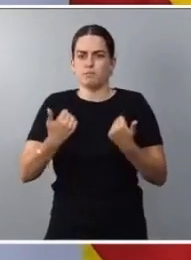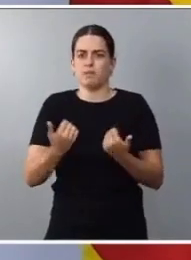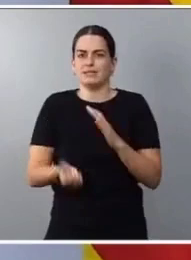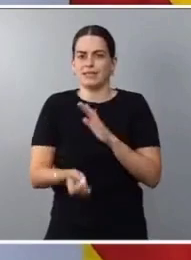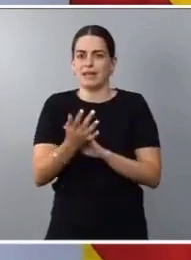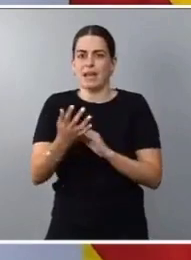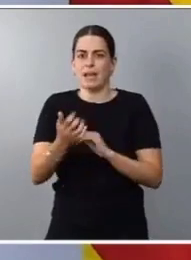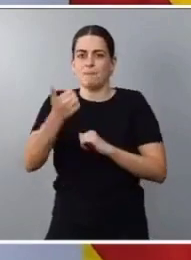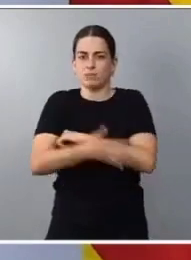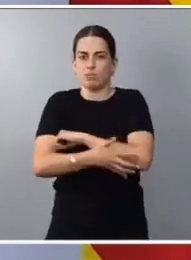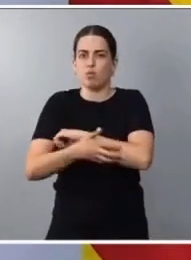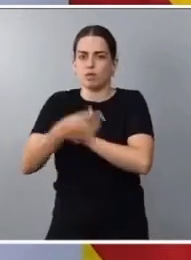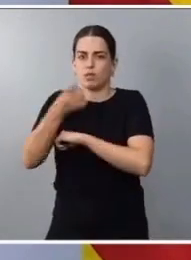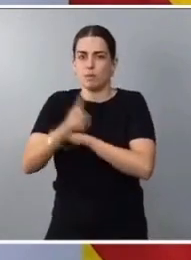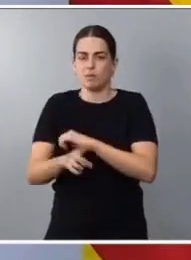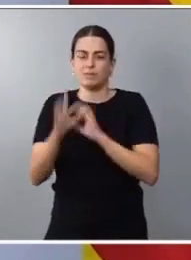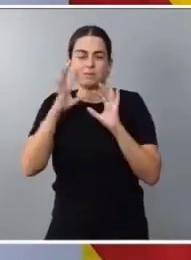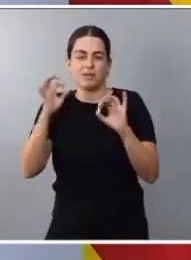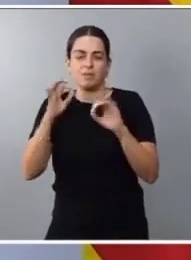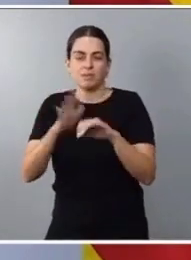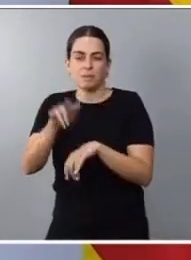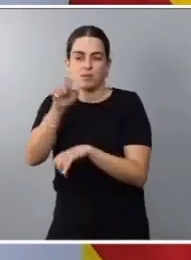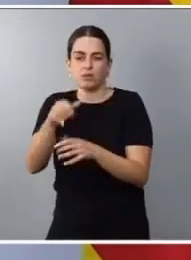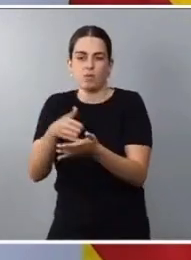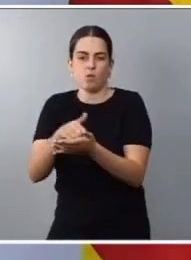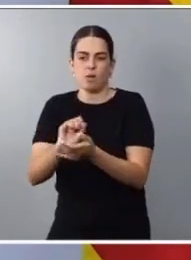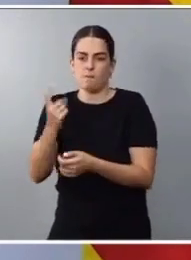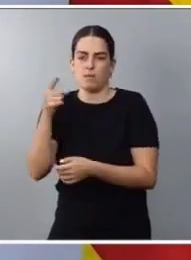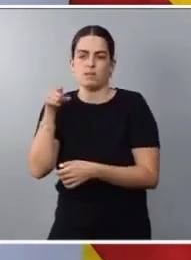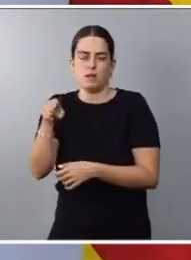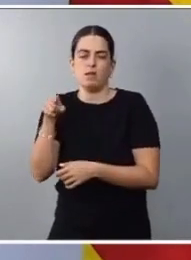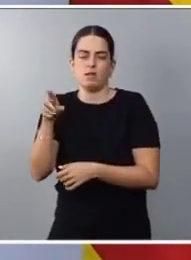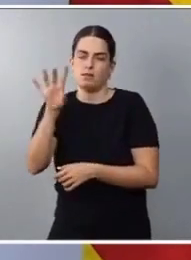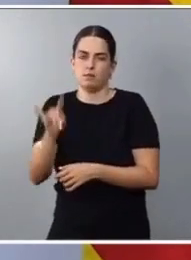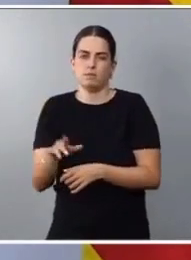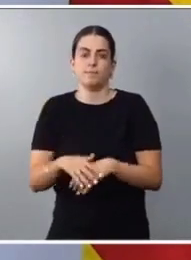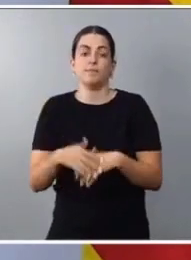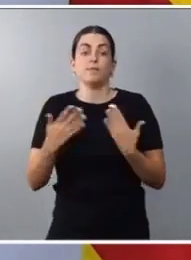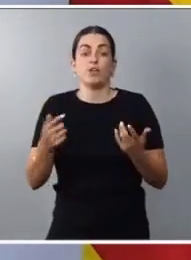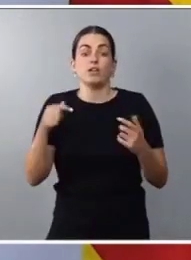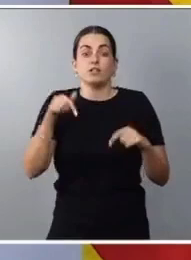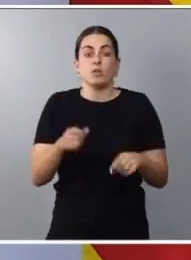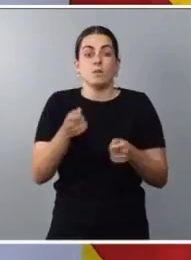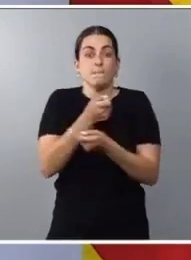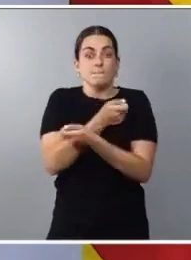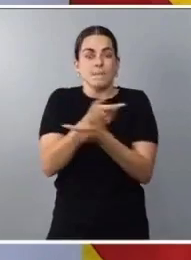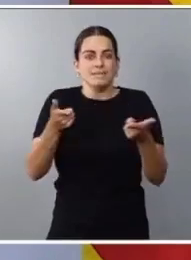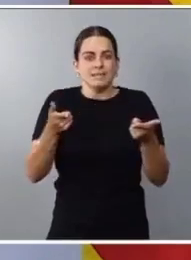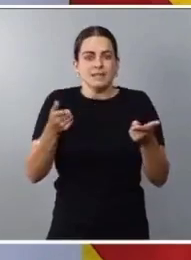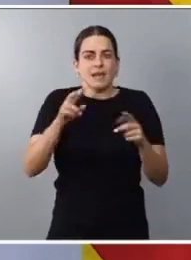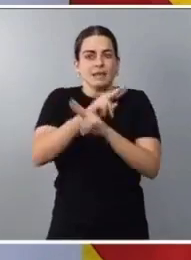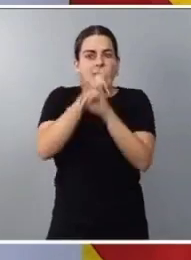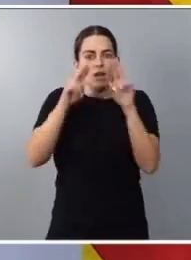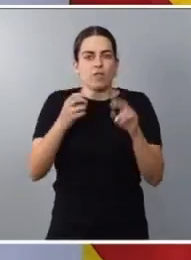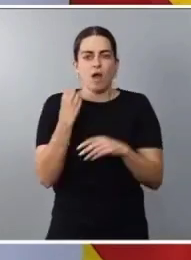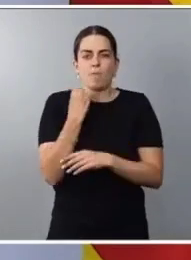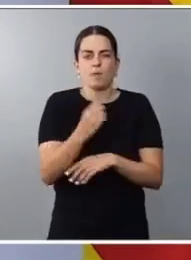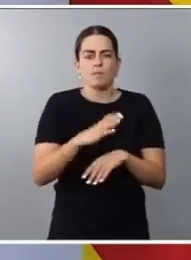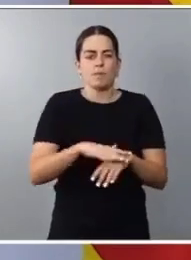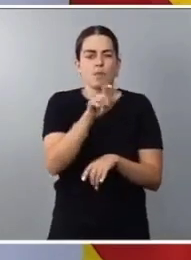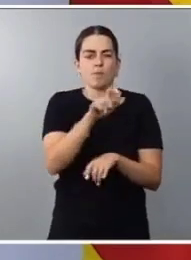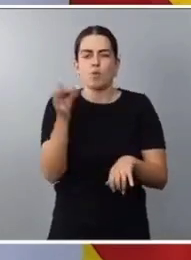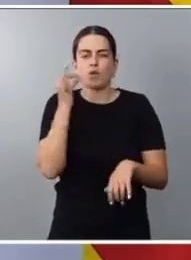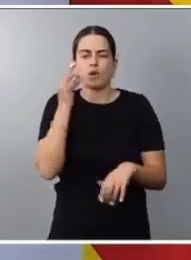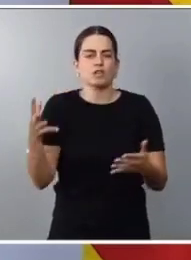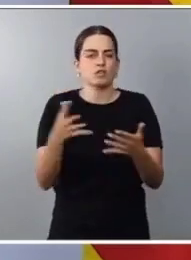especialmente a las más vulnerables. Hoy lanzamos, por tanto, también un mensaje internacional de apoyo a todas las mujeres que están luchando por